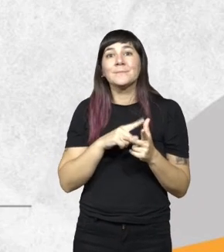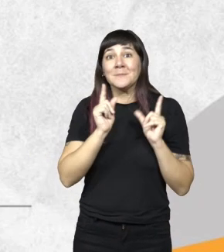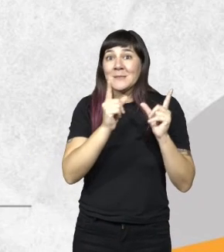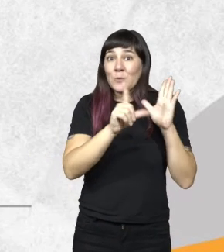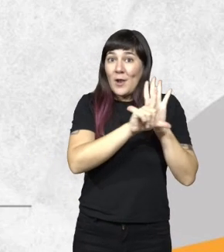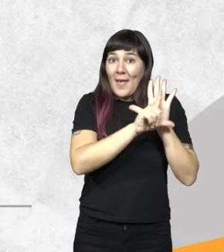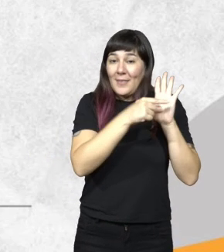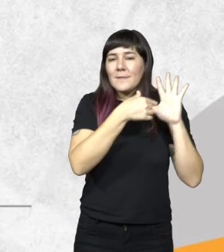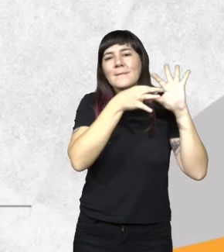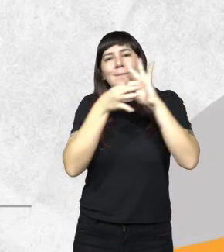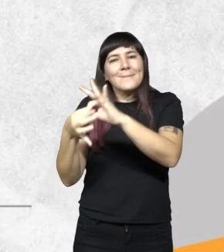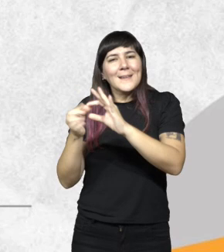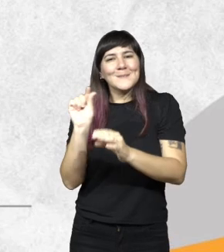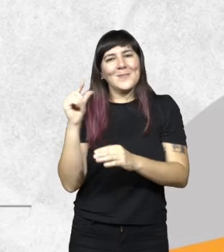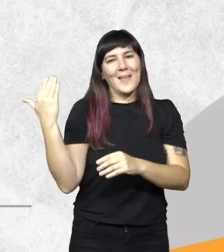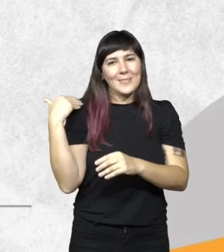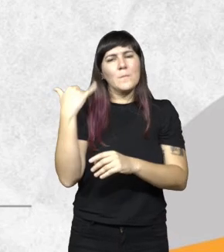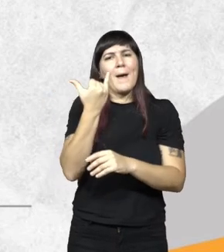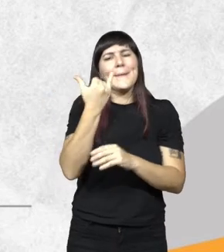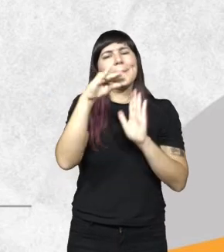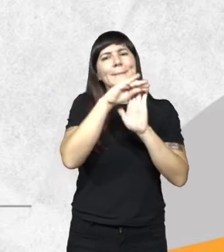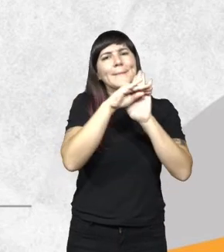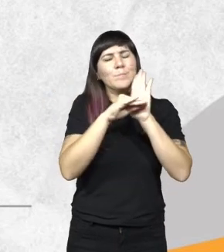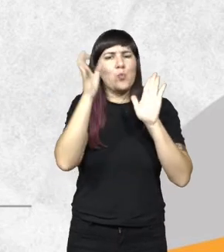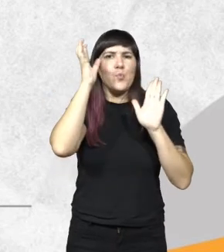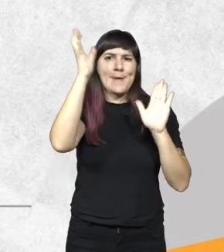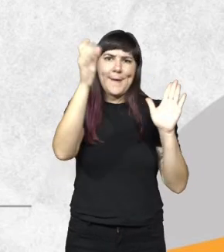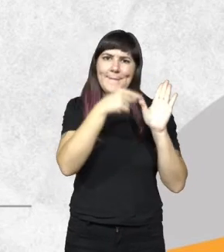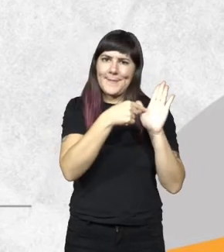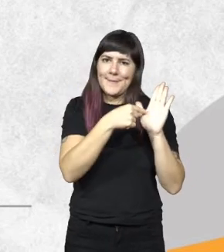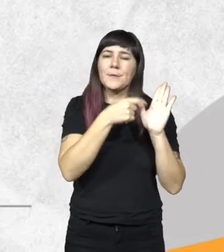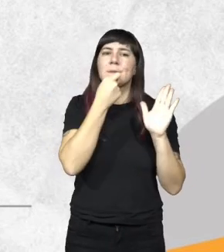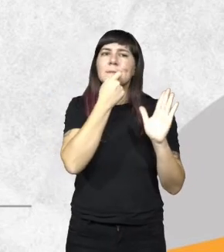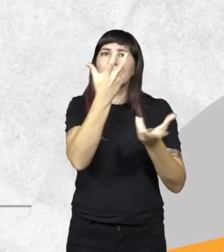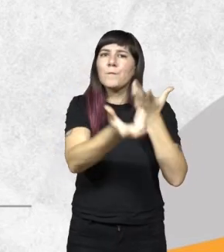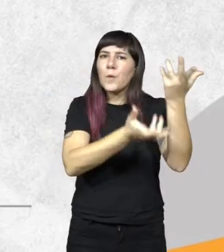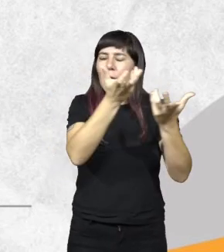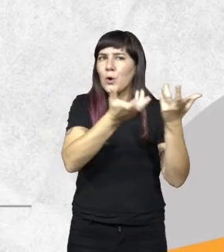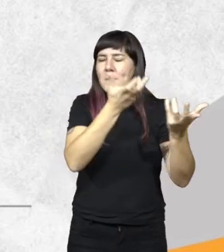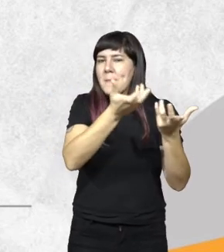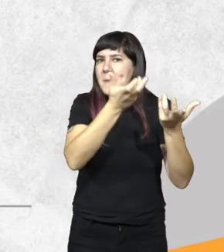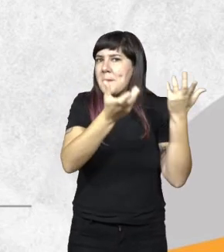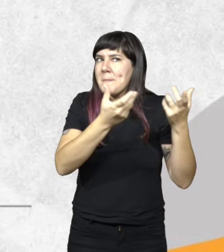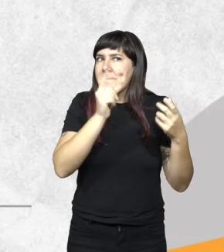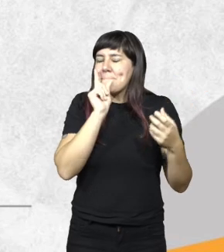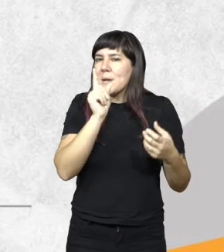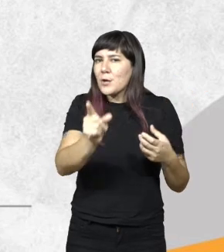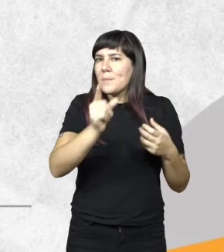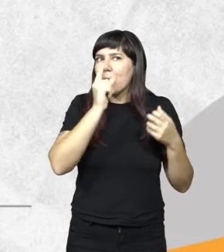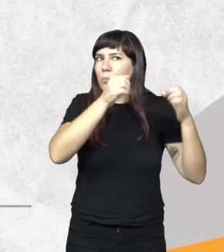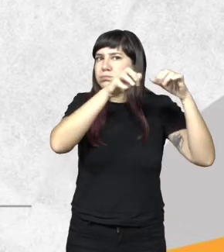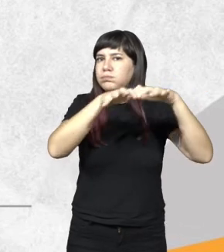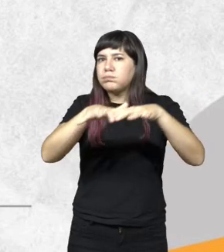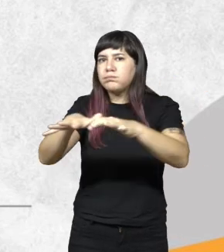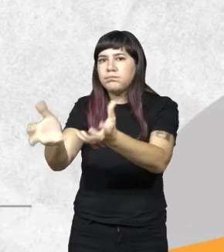venía contando hace un ratito estableció una serie de agravantes para cuando los episodios de fuego generan mayor peligro para la ciudadanía